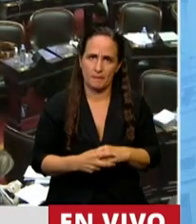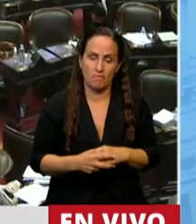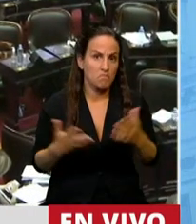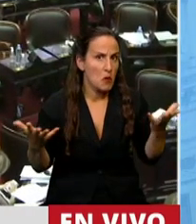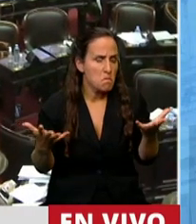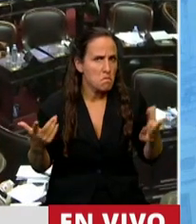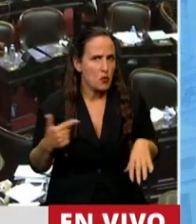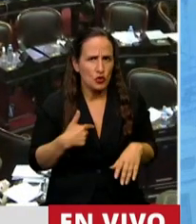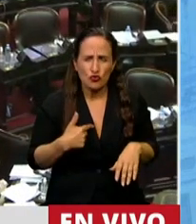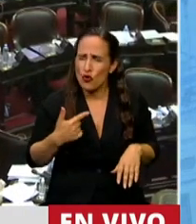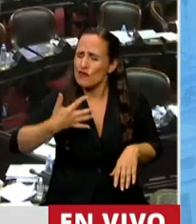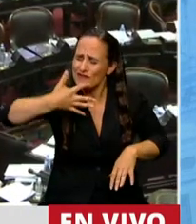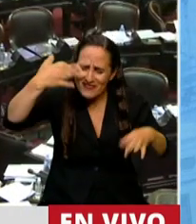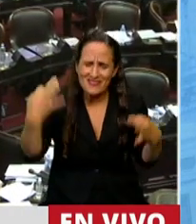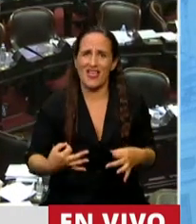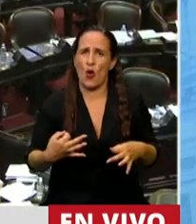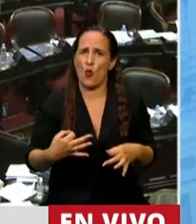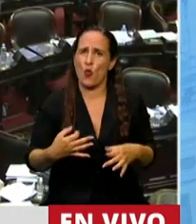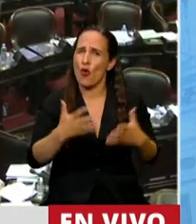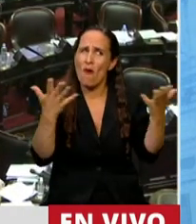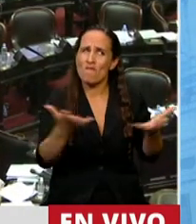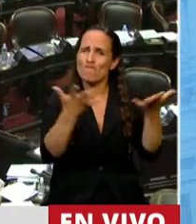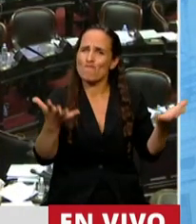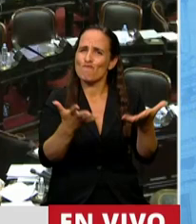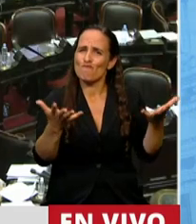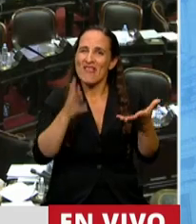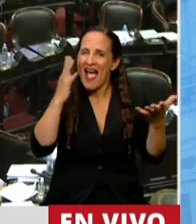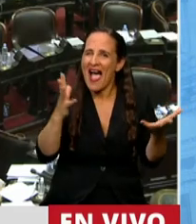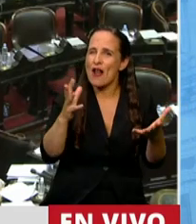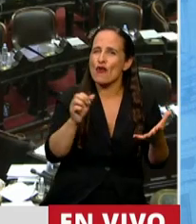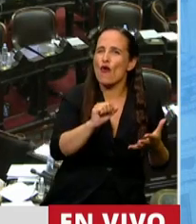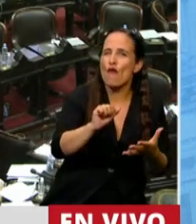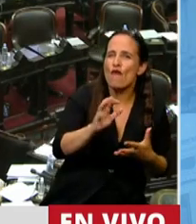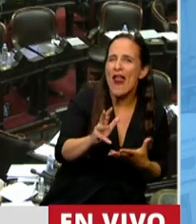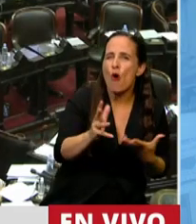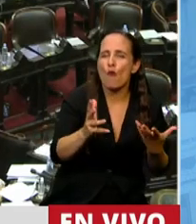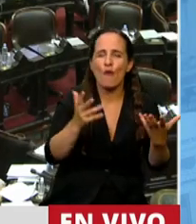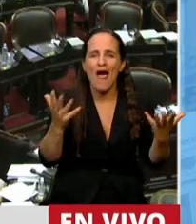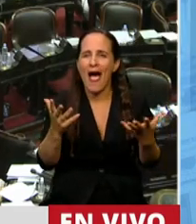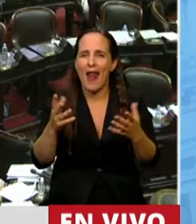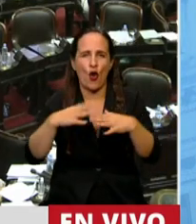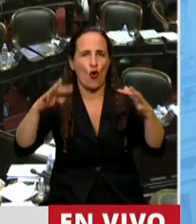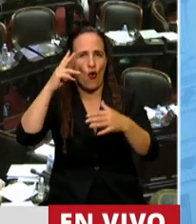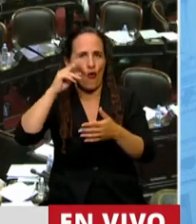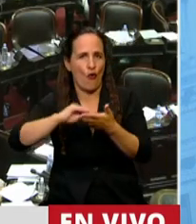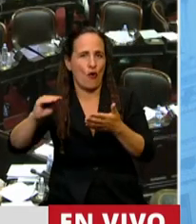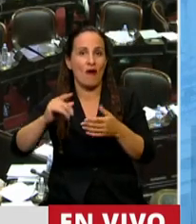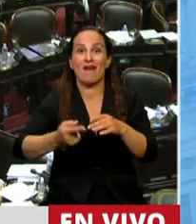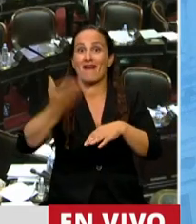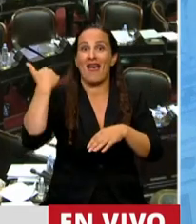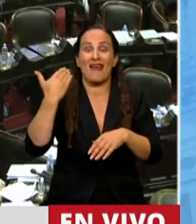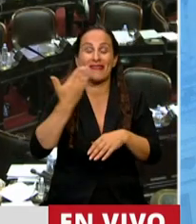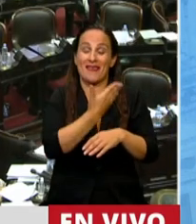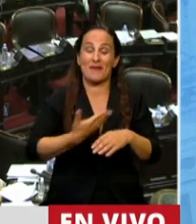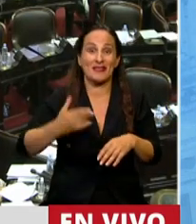estoy absolutamente seguro de que acá hubo un fraude a la Cámara de Diputados que fue engañado en su momento el presidente de la Cámara,